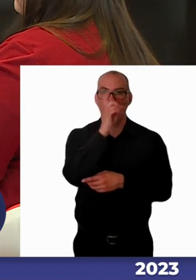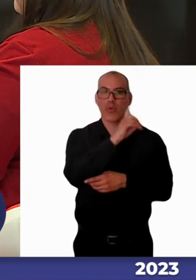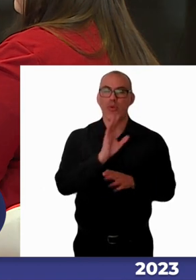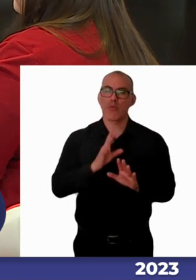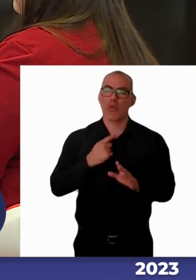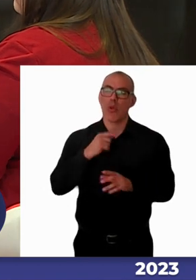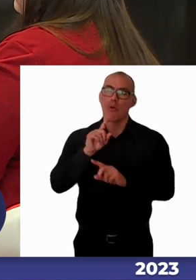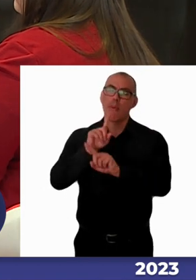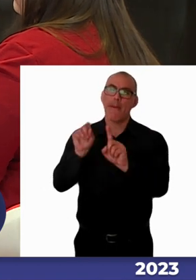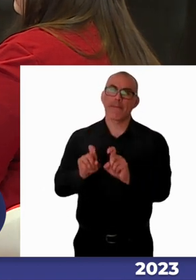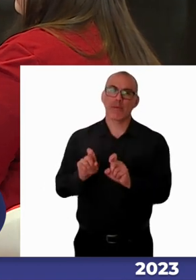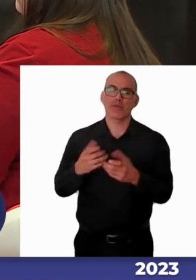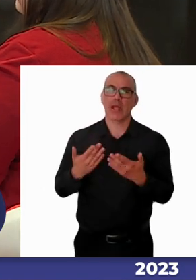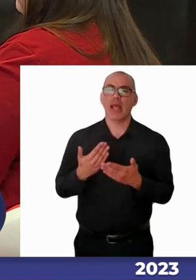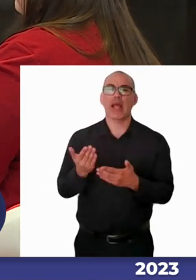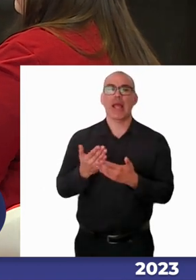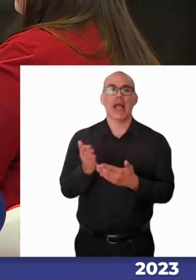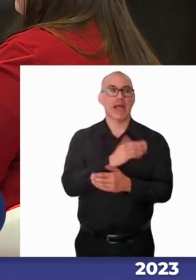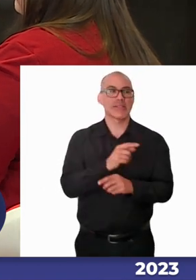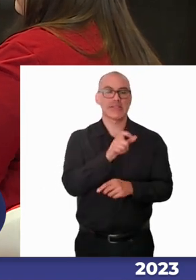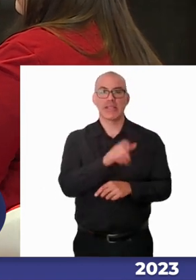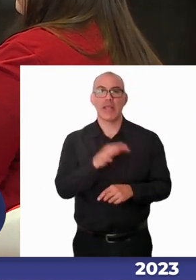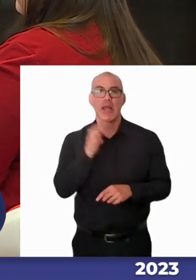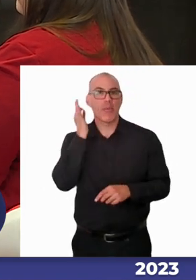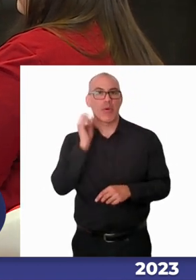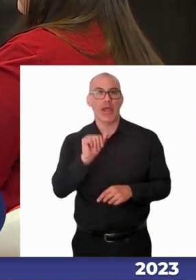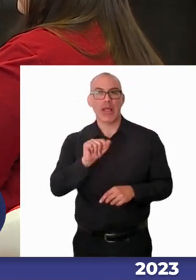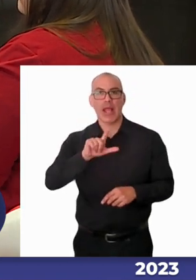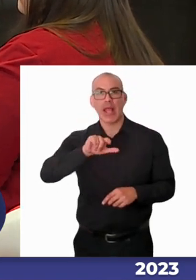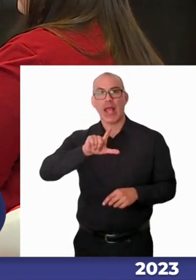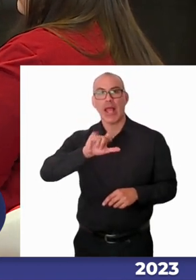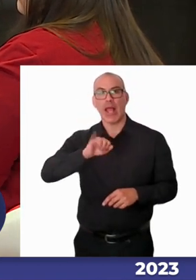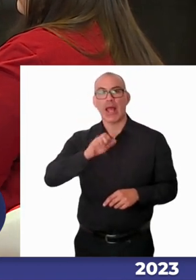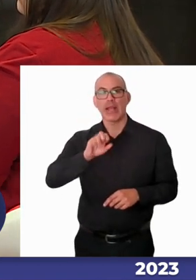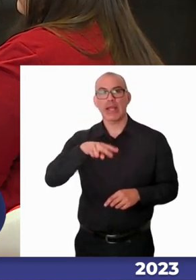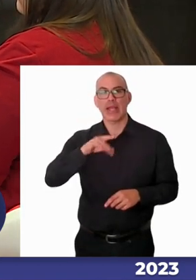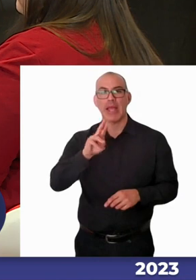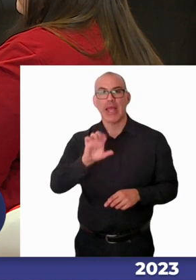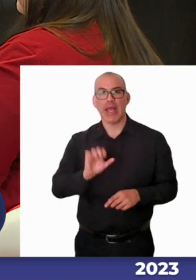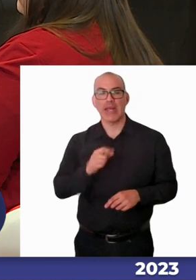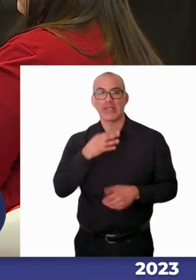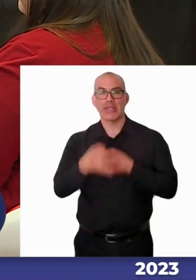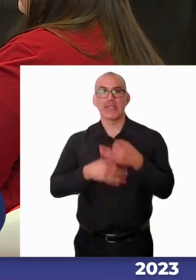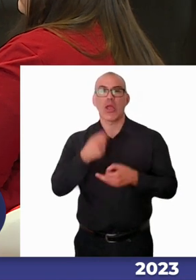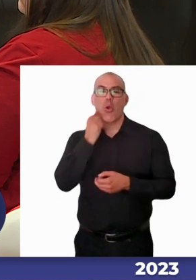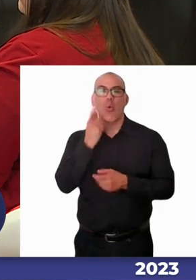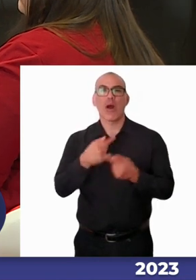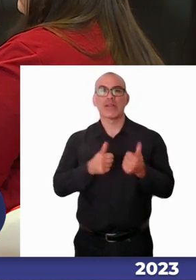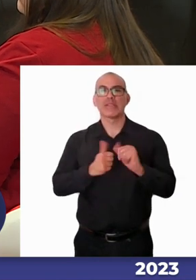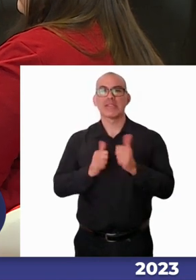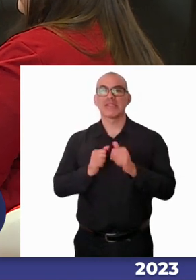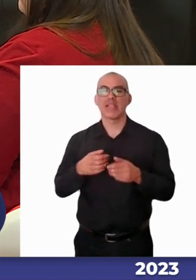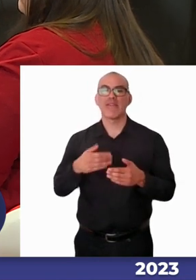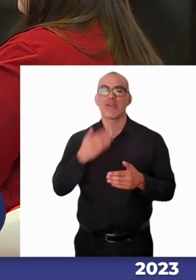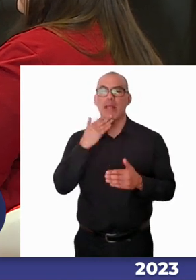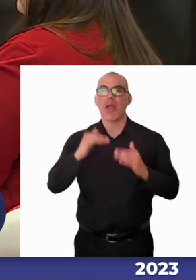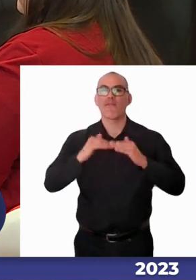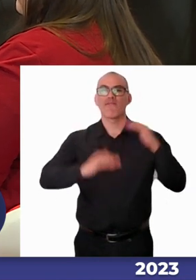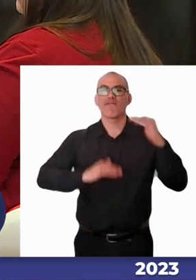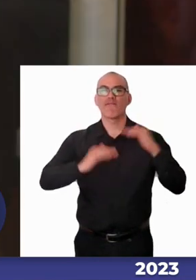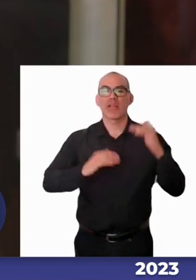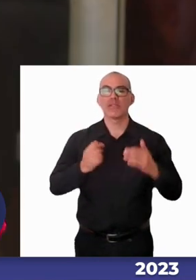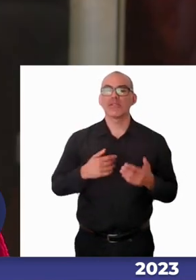Alejandra lo que hemos ido conversando acá ¿cómo ves tú desde dentro? ¿cuáles serían esos desafíos y esas brechas que desde dentro de las